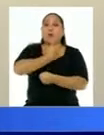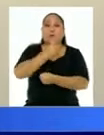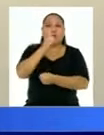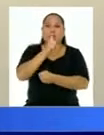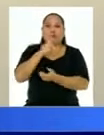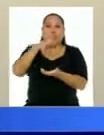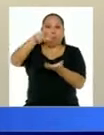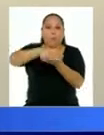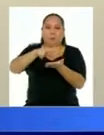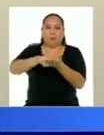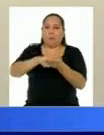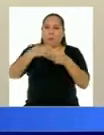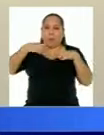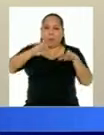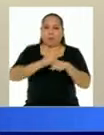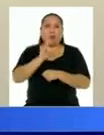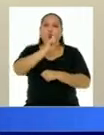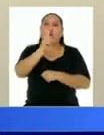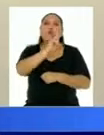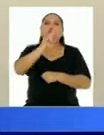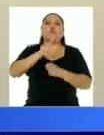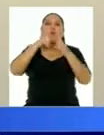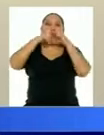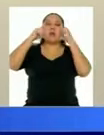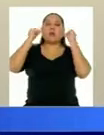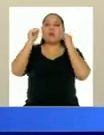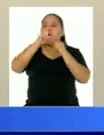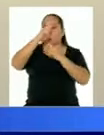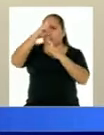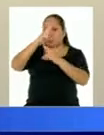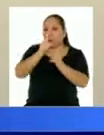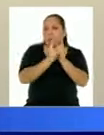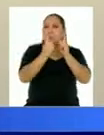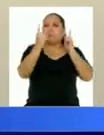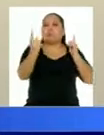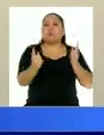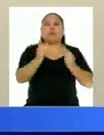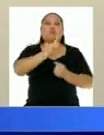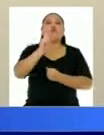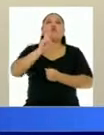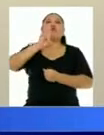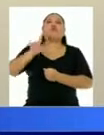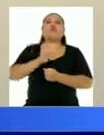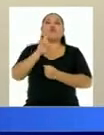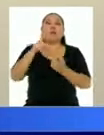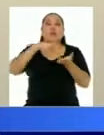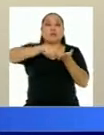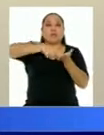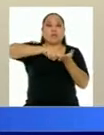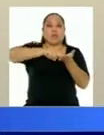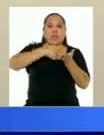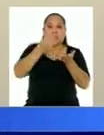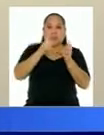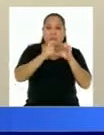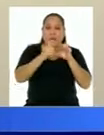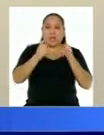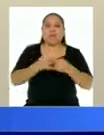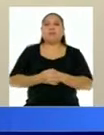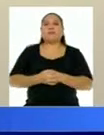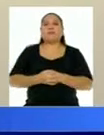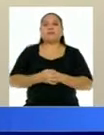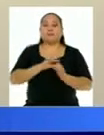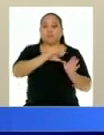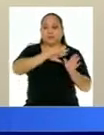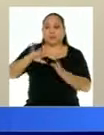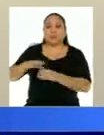autorización, no usar mascarilla y no respetar metro de distancia, así como no portar su DNI. Pasando al tema del